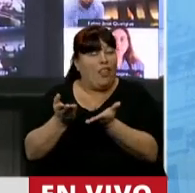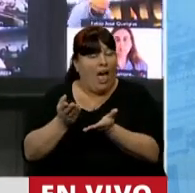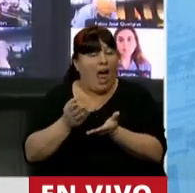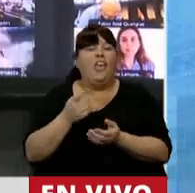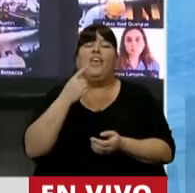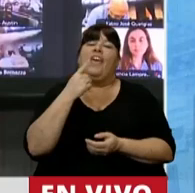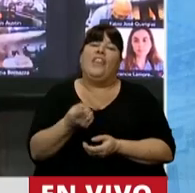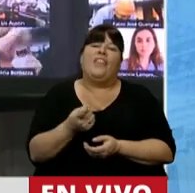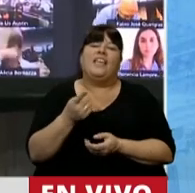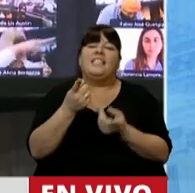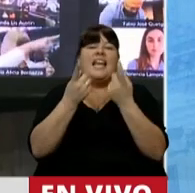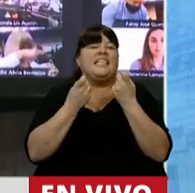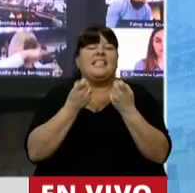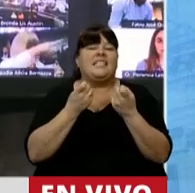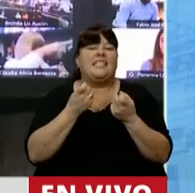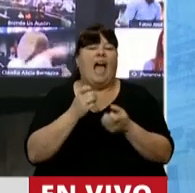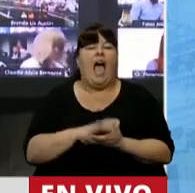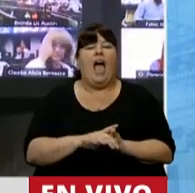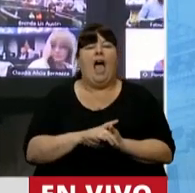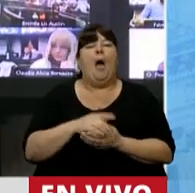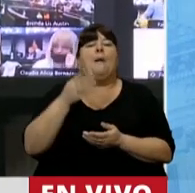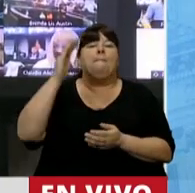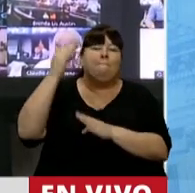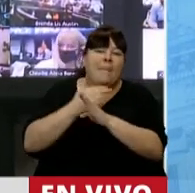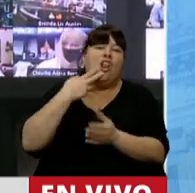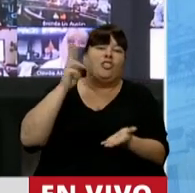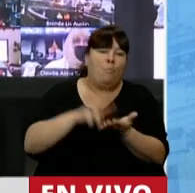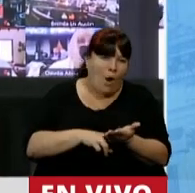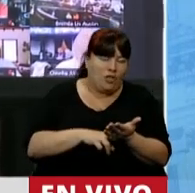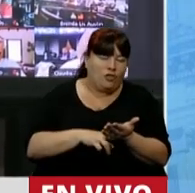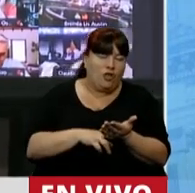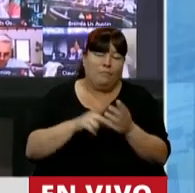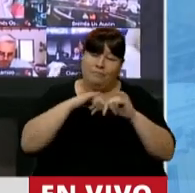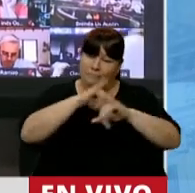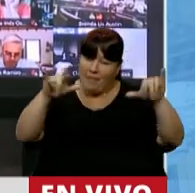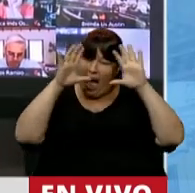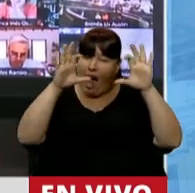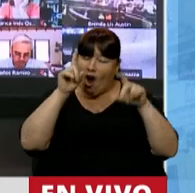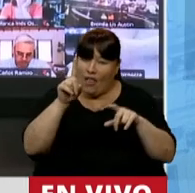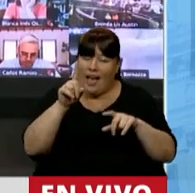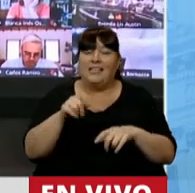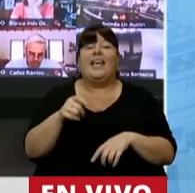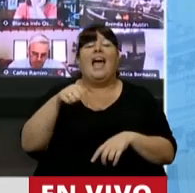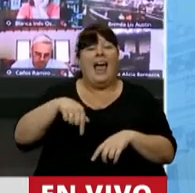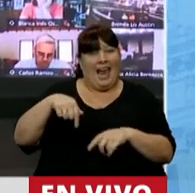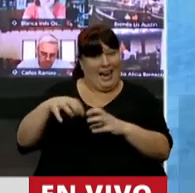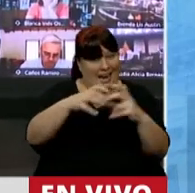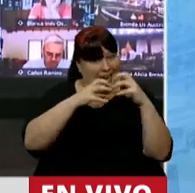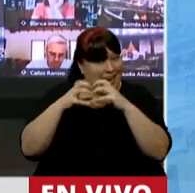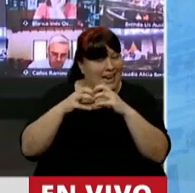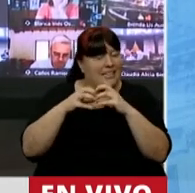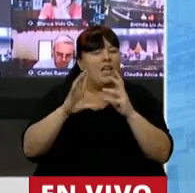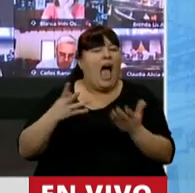sostienen que lo que se necesitan son menos impuestos. Y les vuelvo a recordar, el que estamos tratando